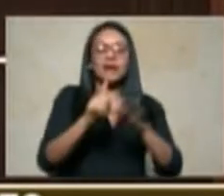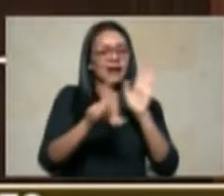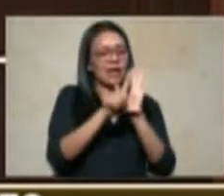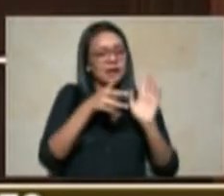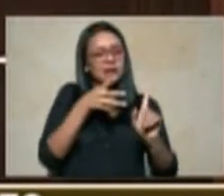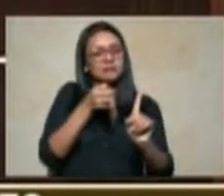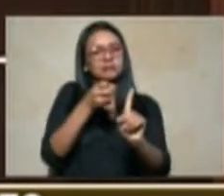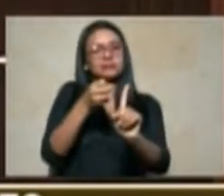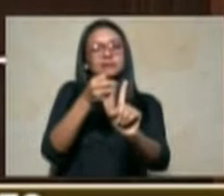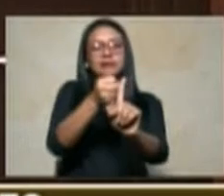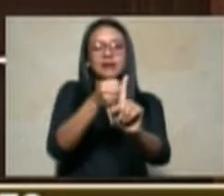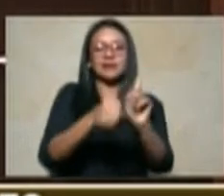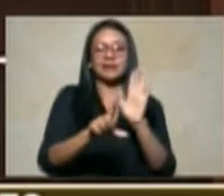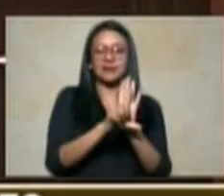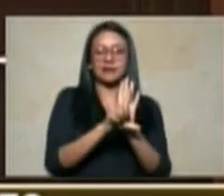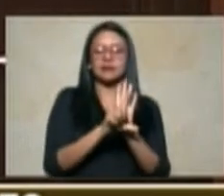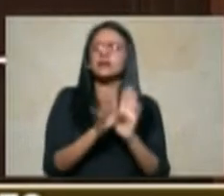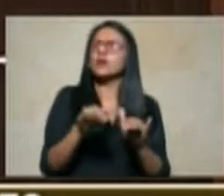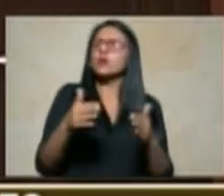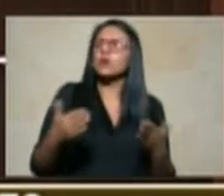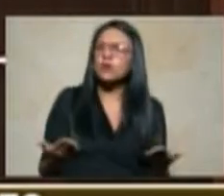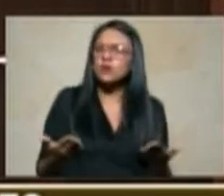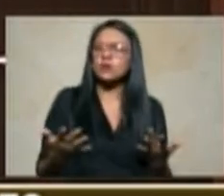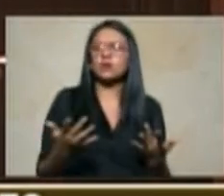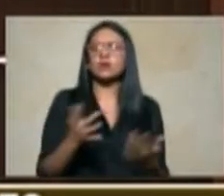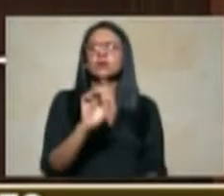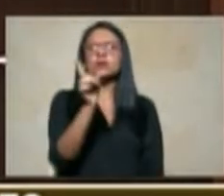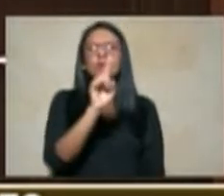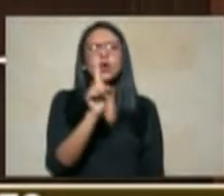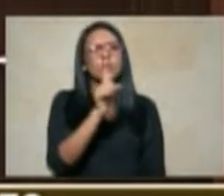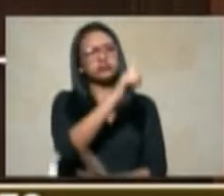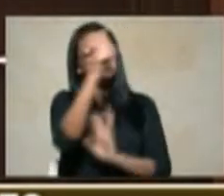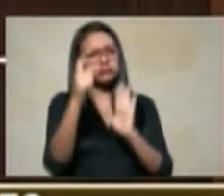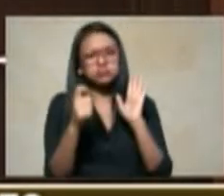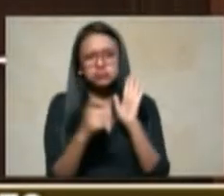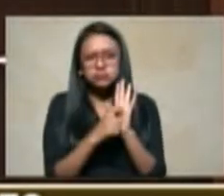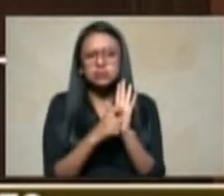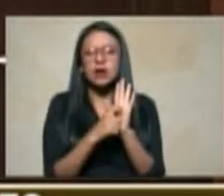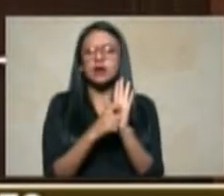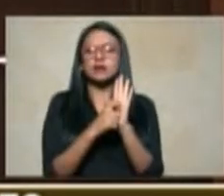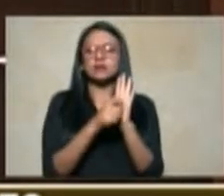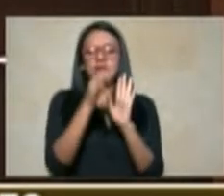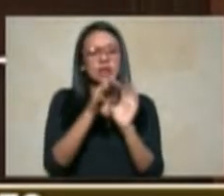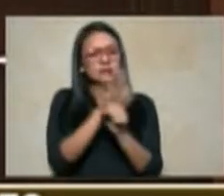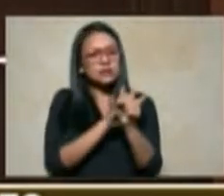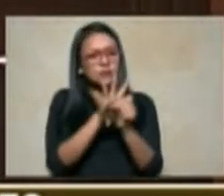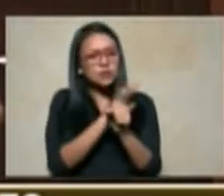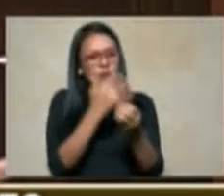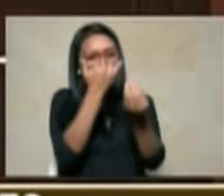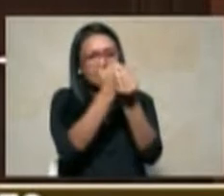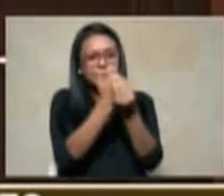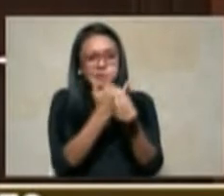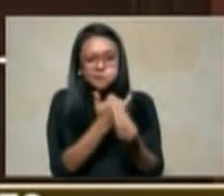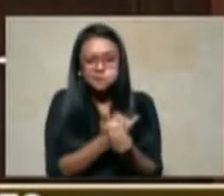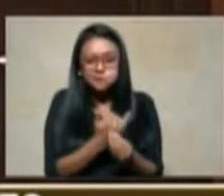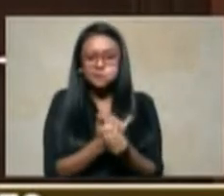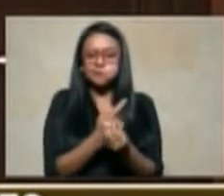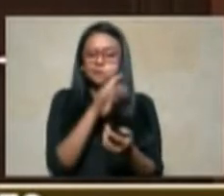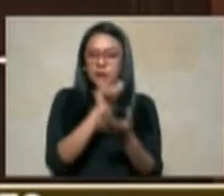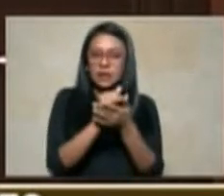como no la totalidad de los casos abordados con ocasión de la activación de la 1448